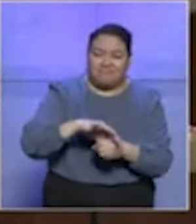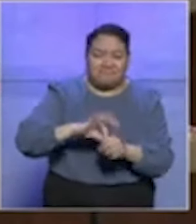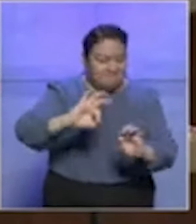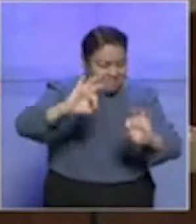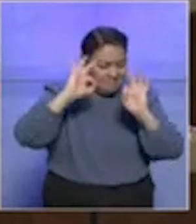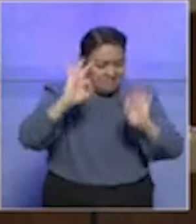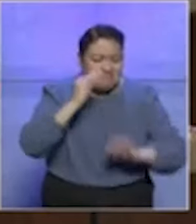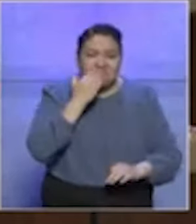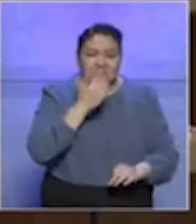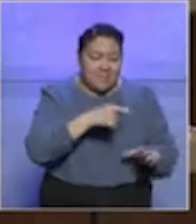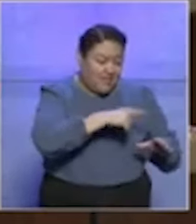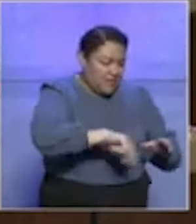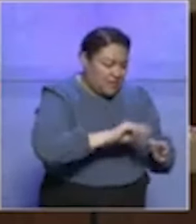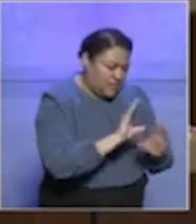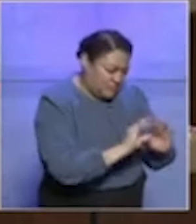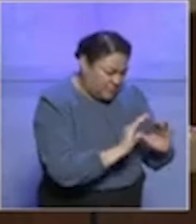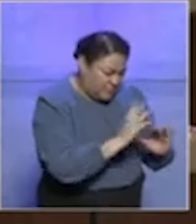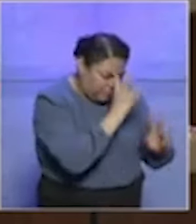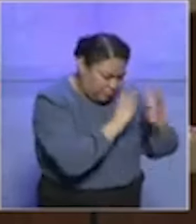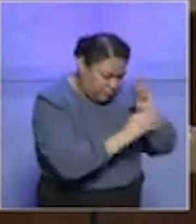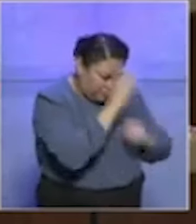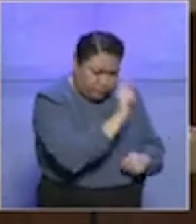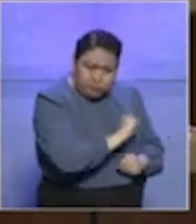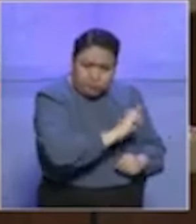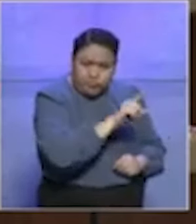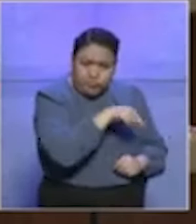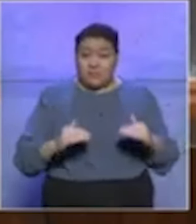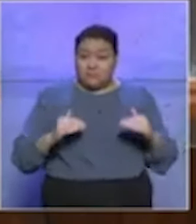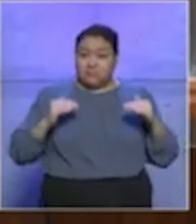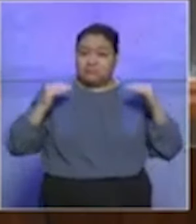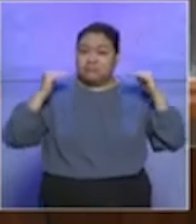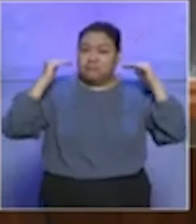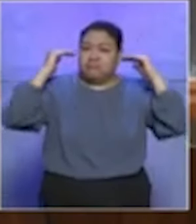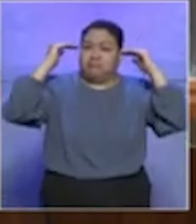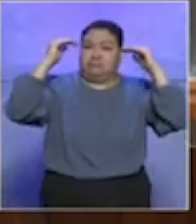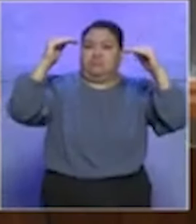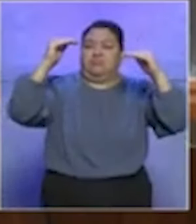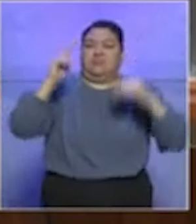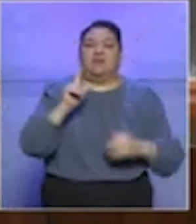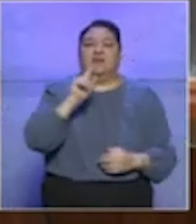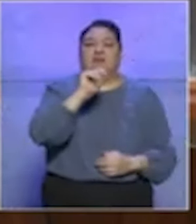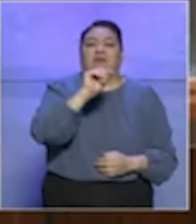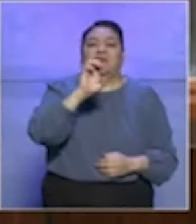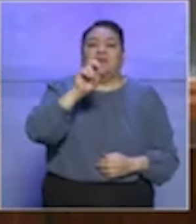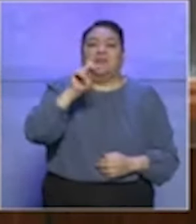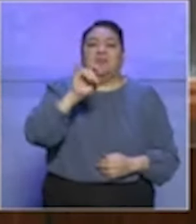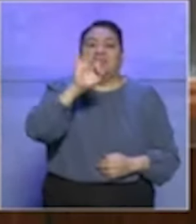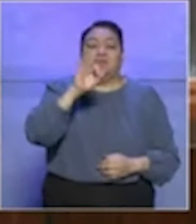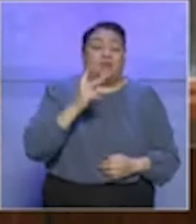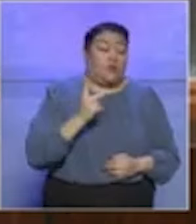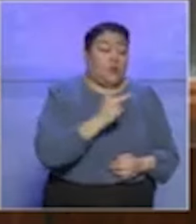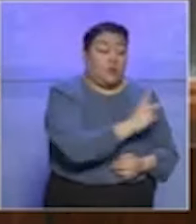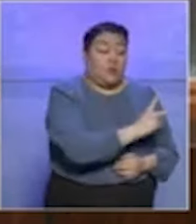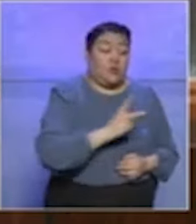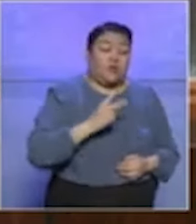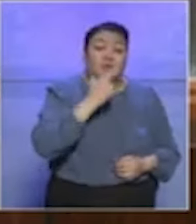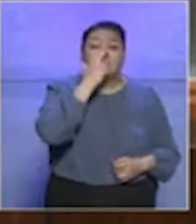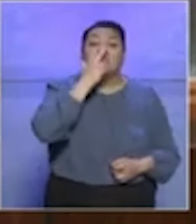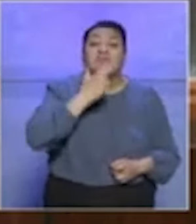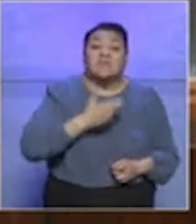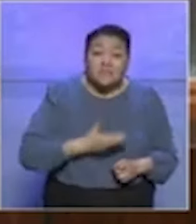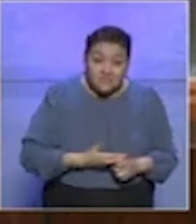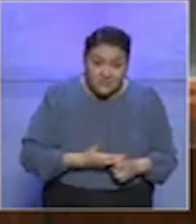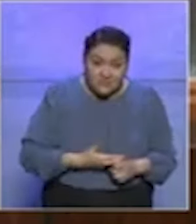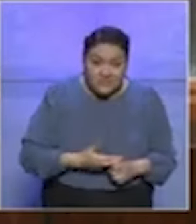principalmente en el ámbito municipal, aunado a que la supuesta incidencia del crimen en la elección presidencial se basa en opiniones subjetivas y meras percepciones.